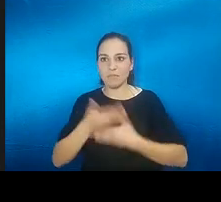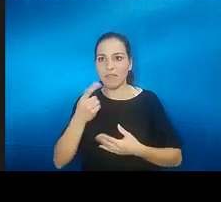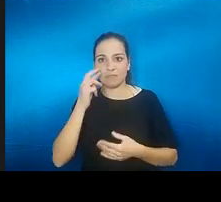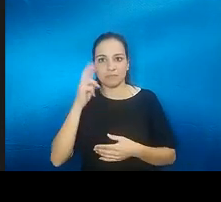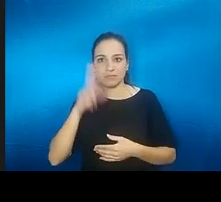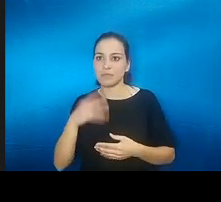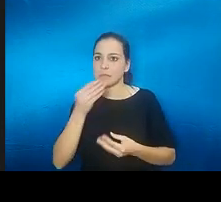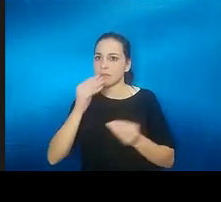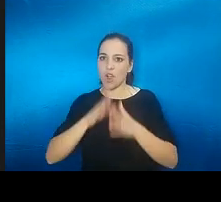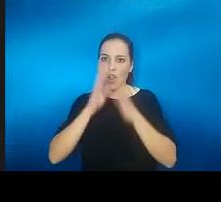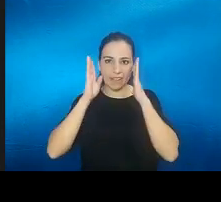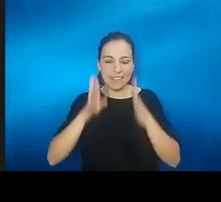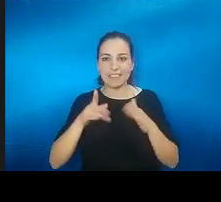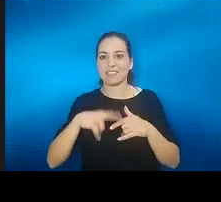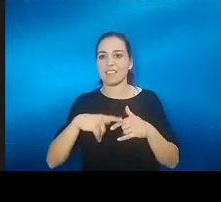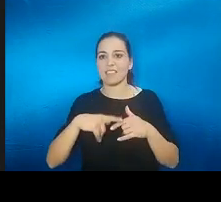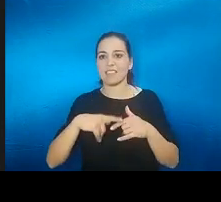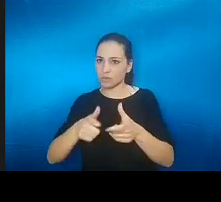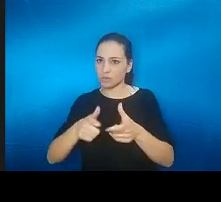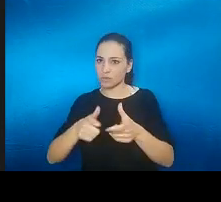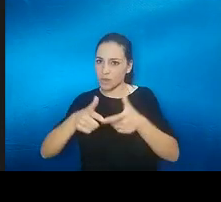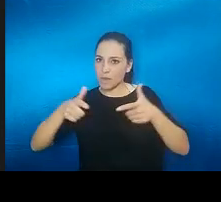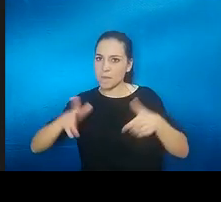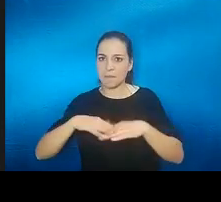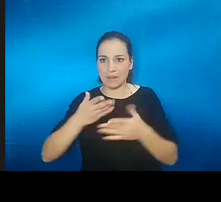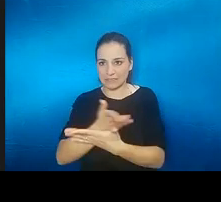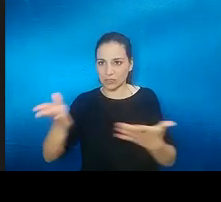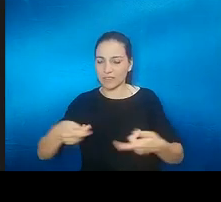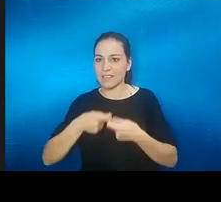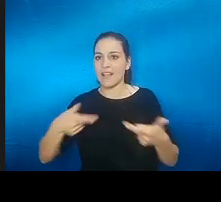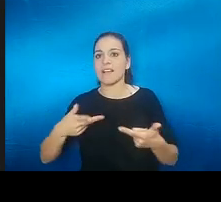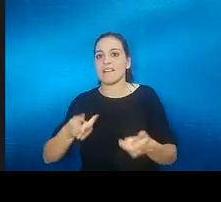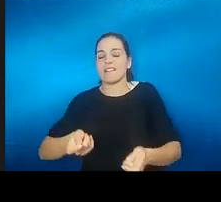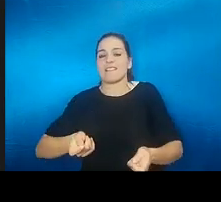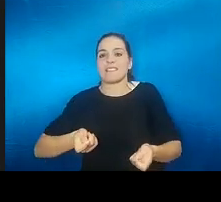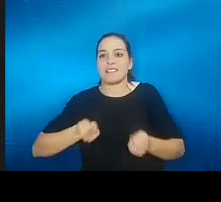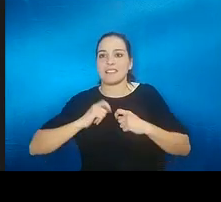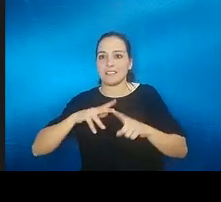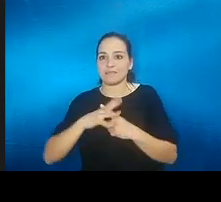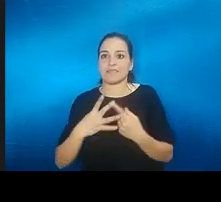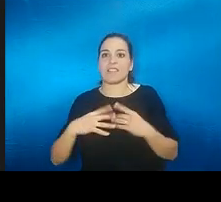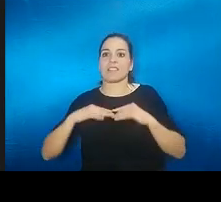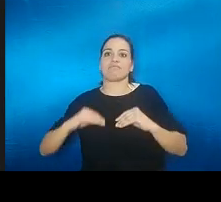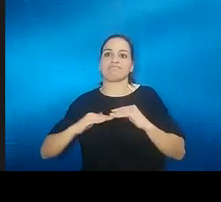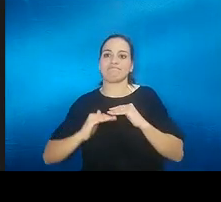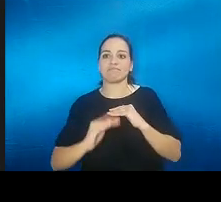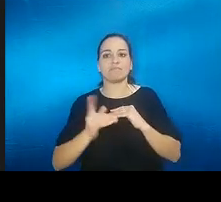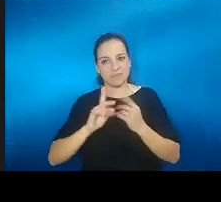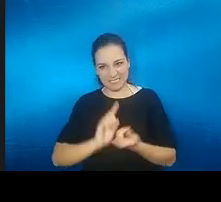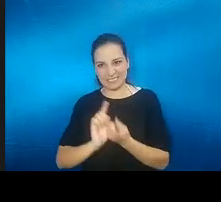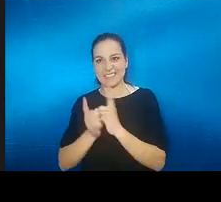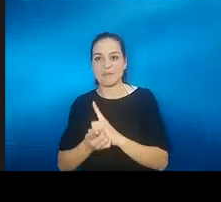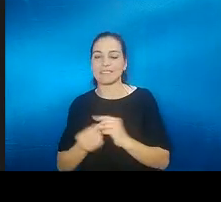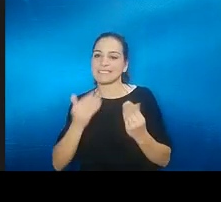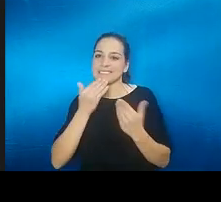mejor atención para que incluso haya más recursos para todos y que por lo menos salgamos un poco del ostracismo ¿vale? simplemente otra vez agradeceros a todos